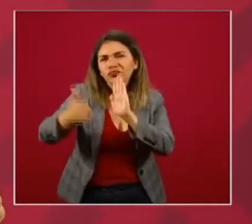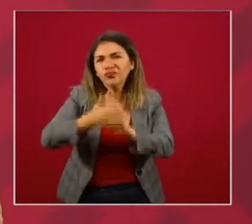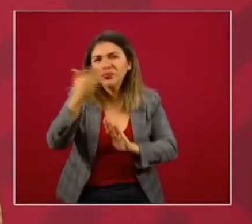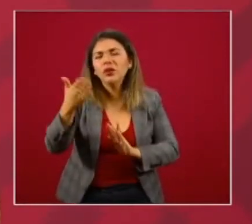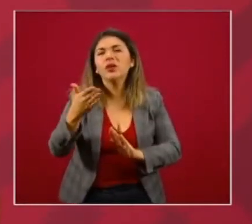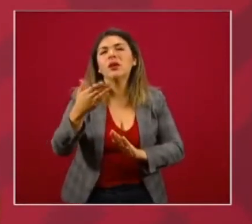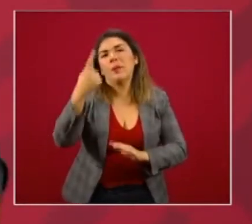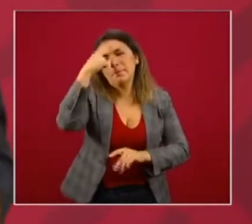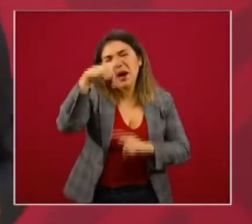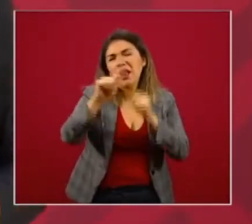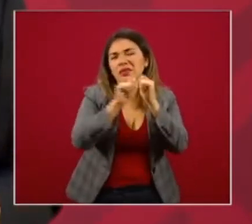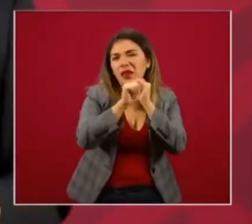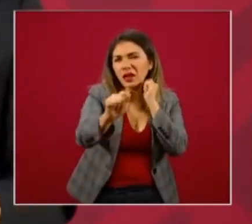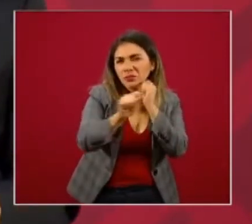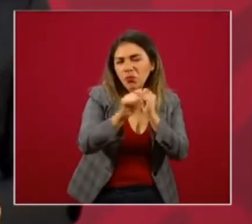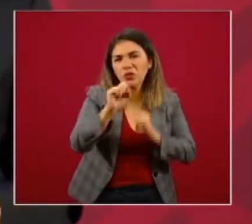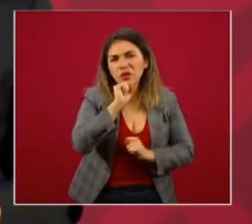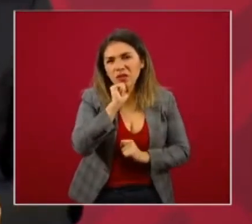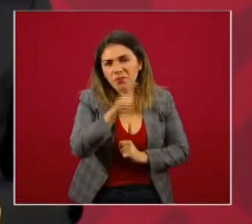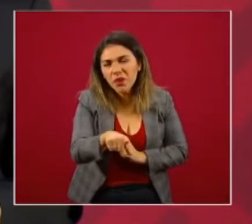del transporte,